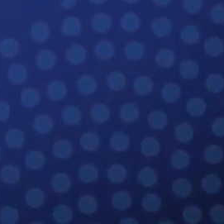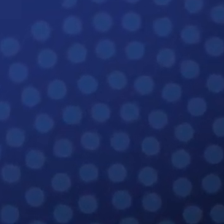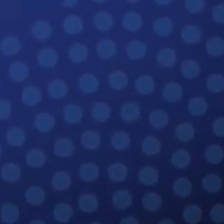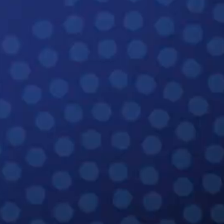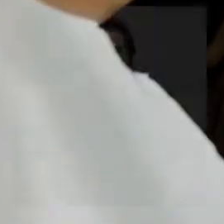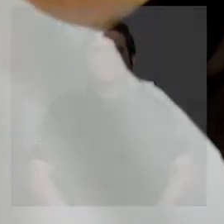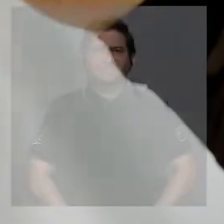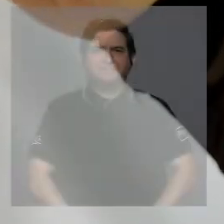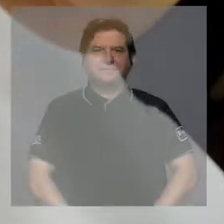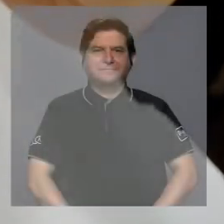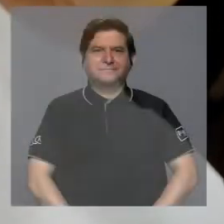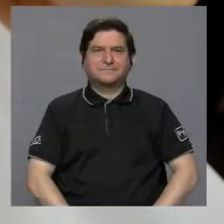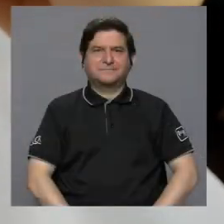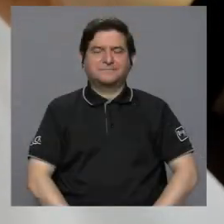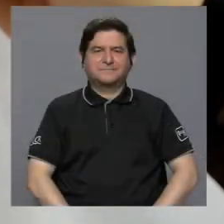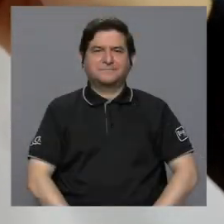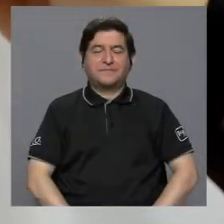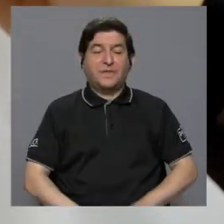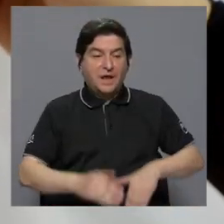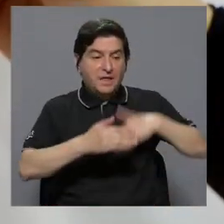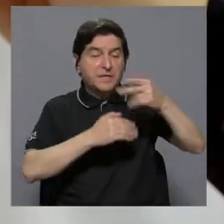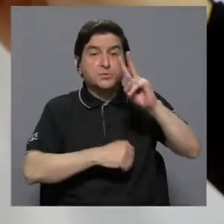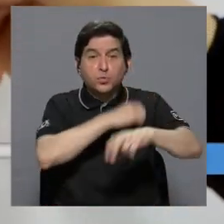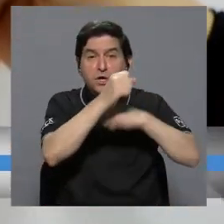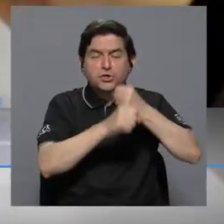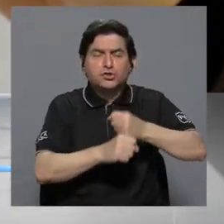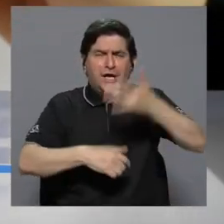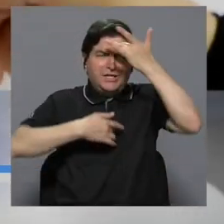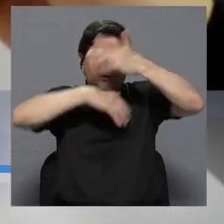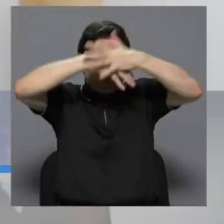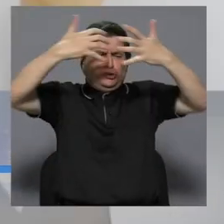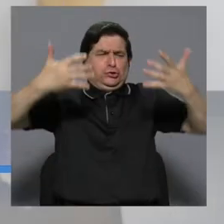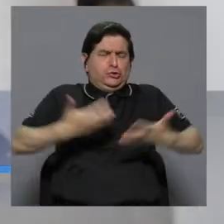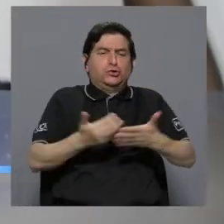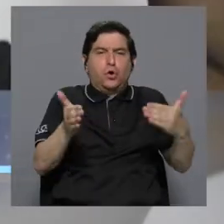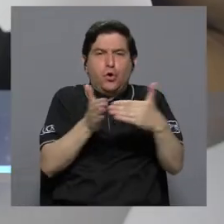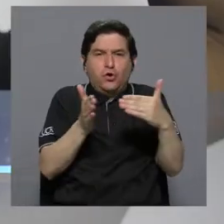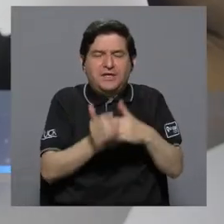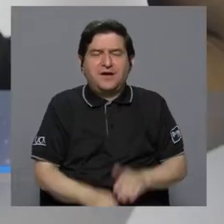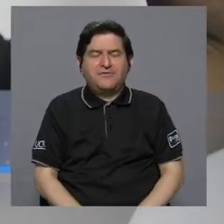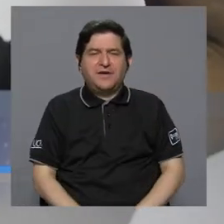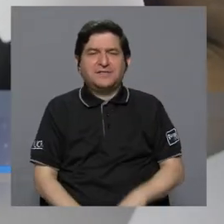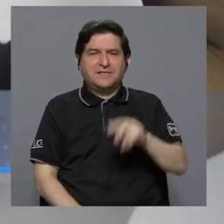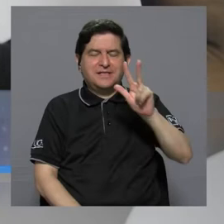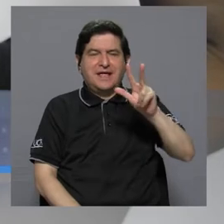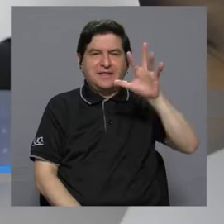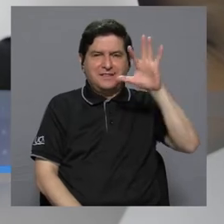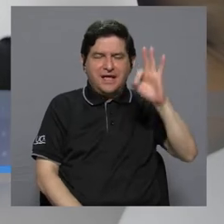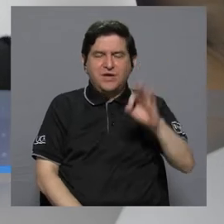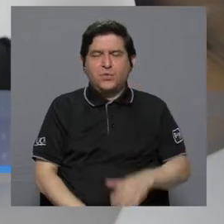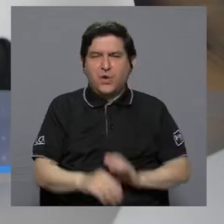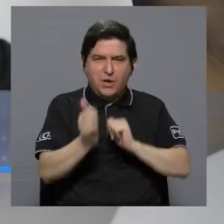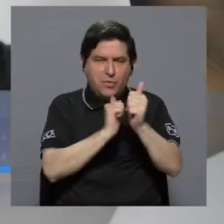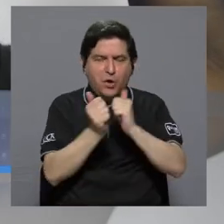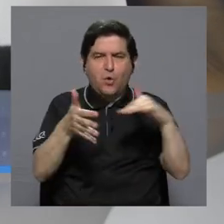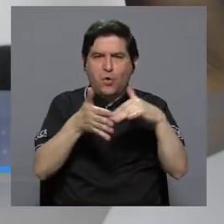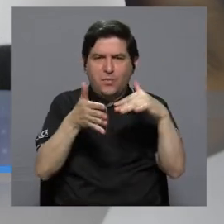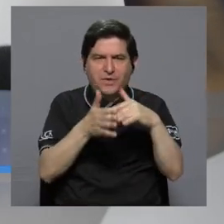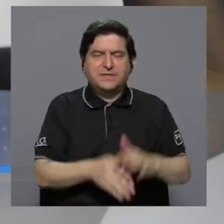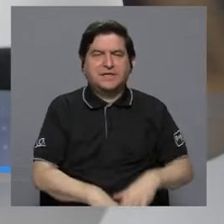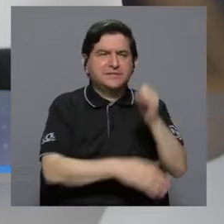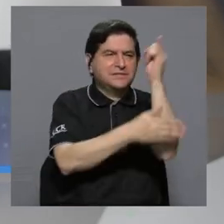Música Luego de dos años de pandemia, vuelve el 39º Certamen